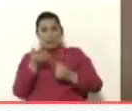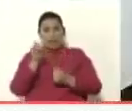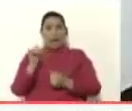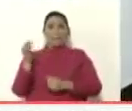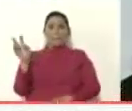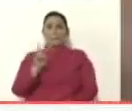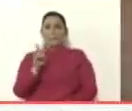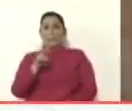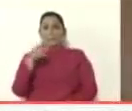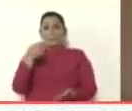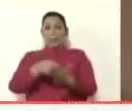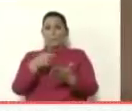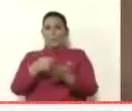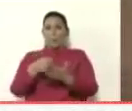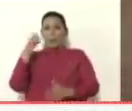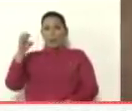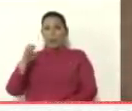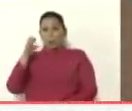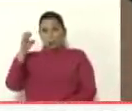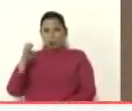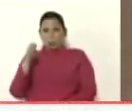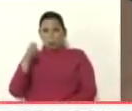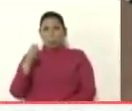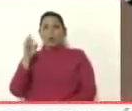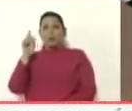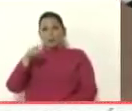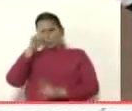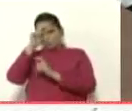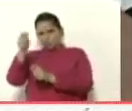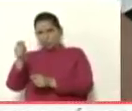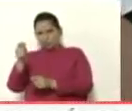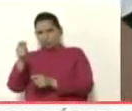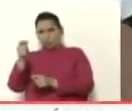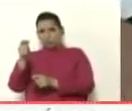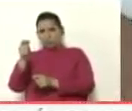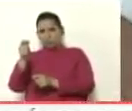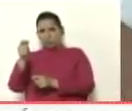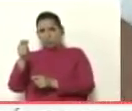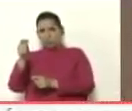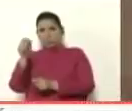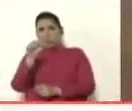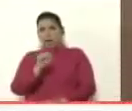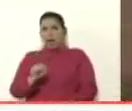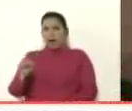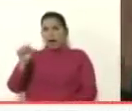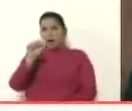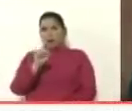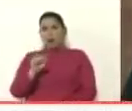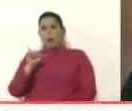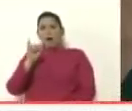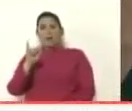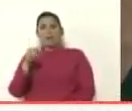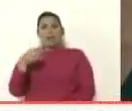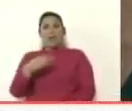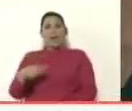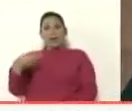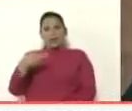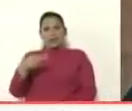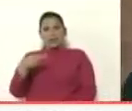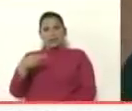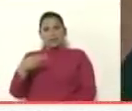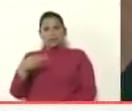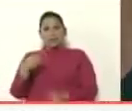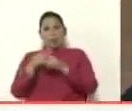depositada en Europa y la designación de arroba y Hernández o sea José Ignacio